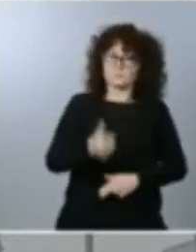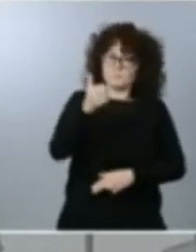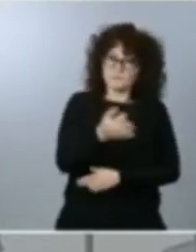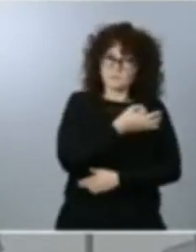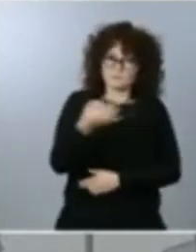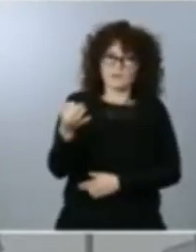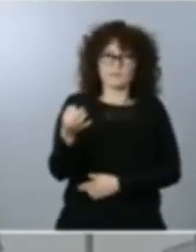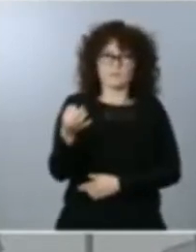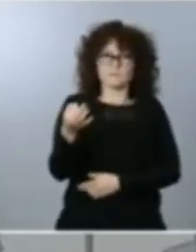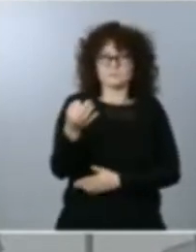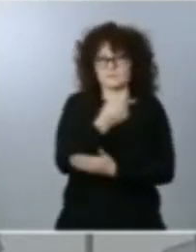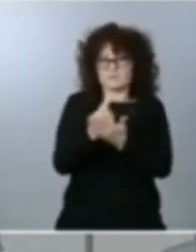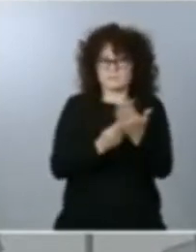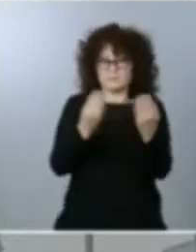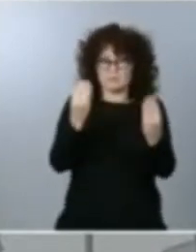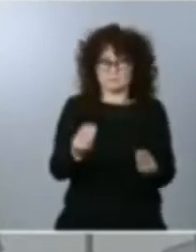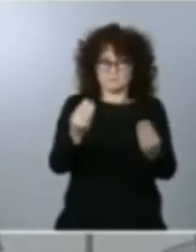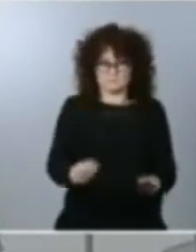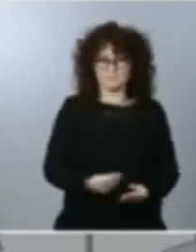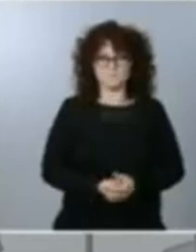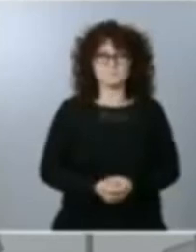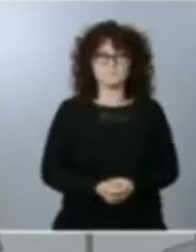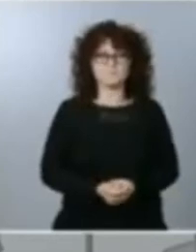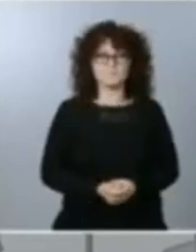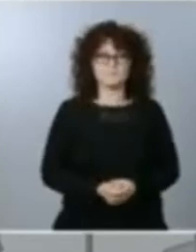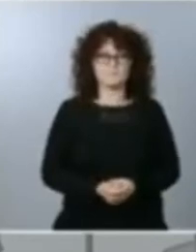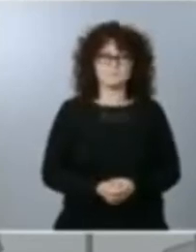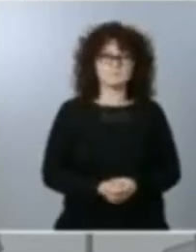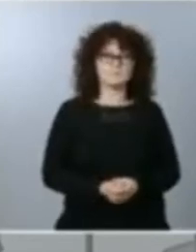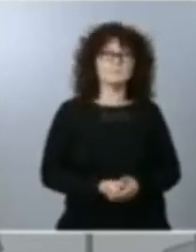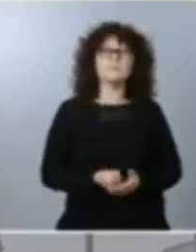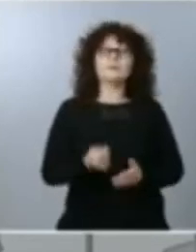diseñadas sobre las navidades